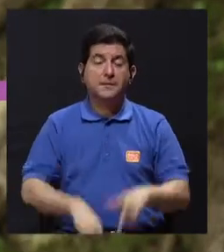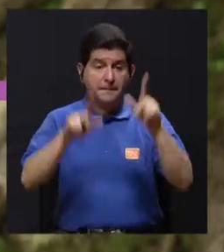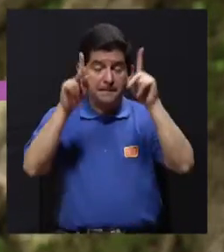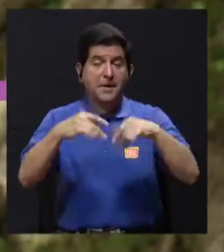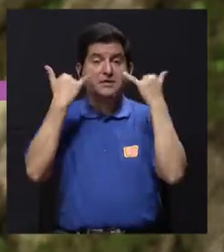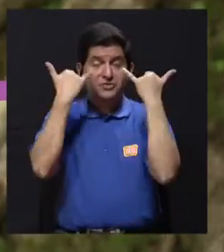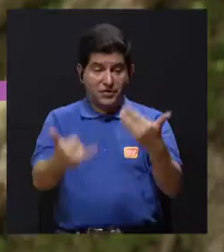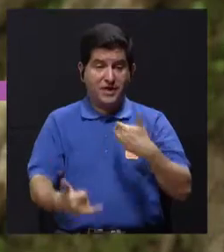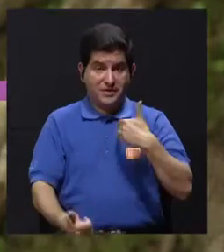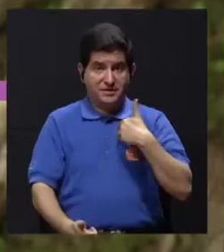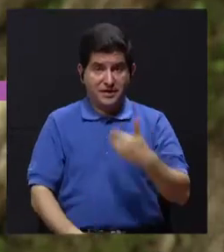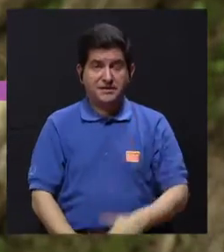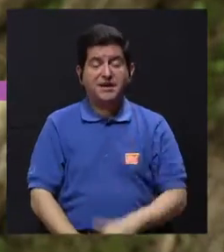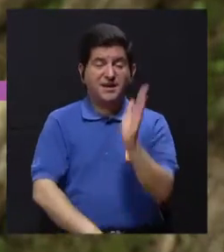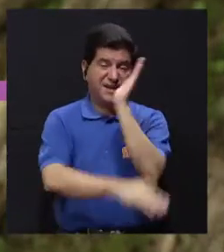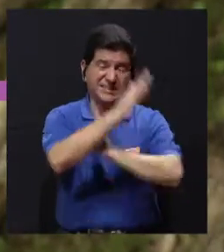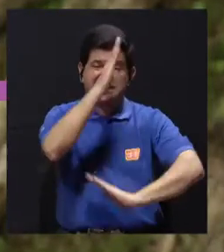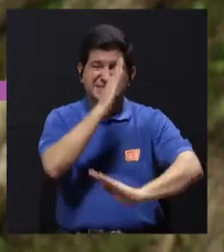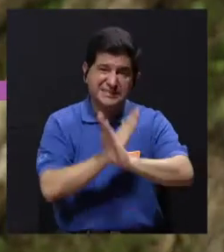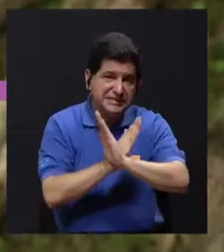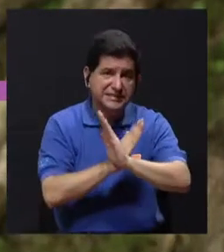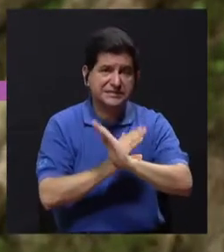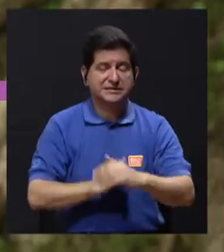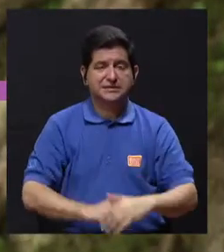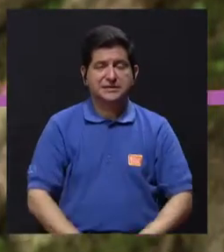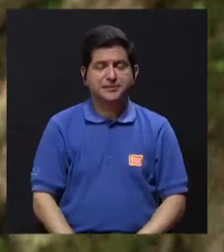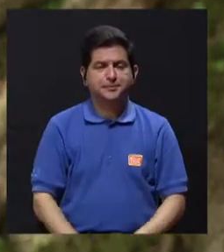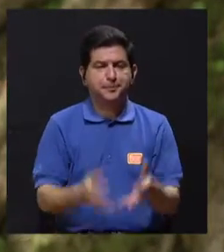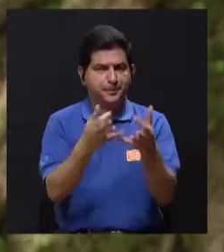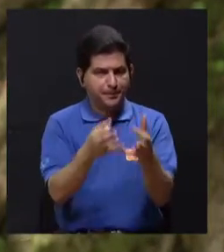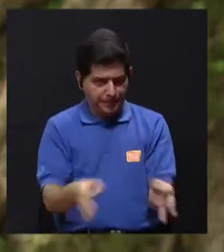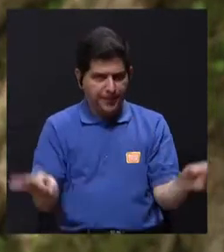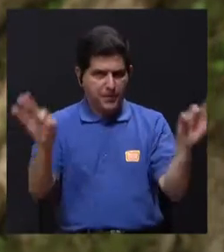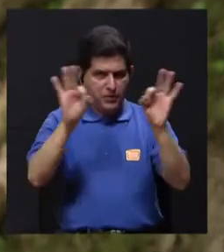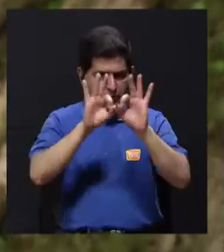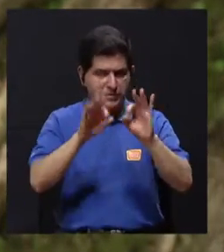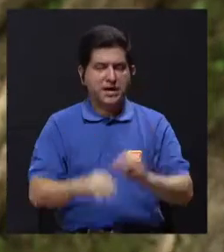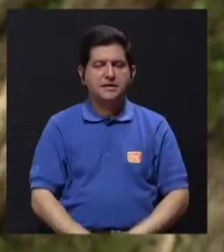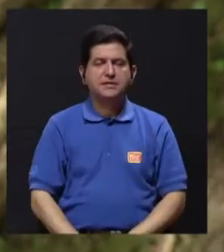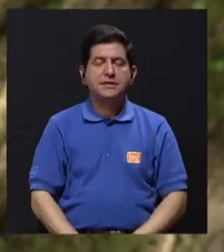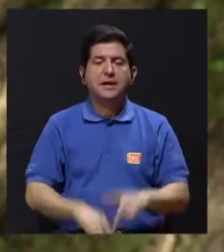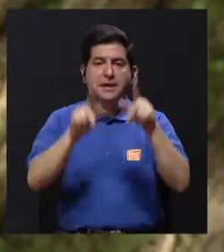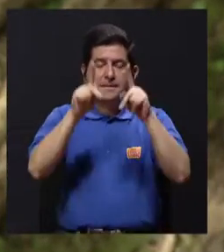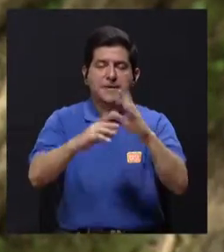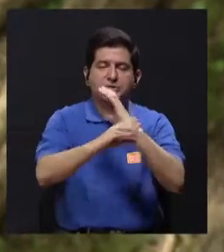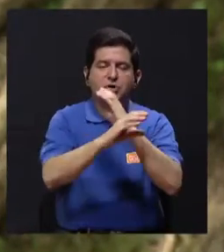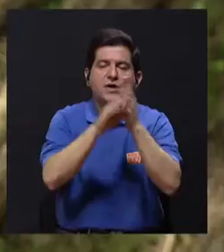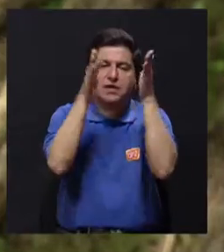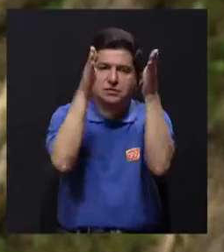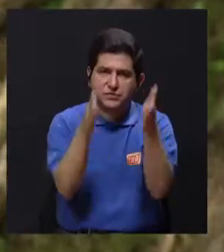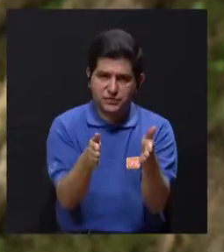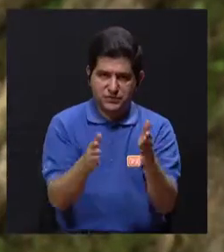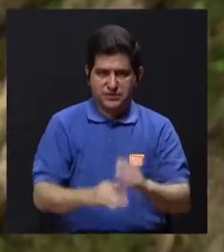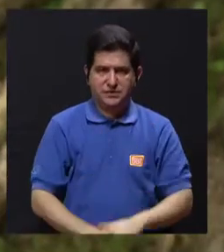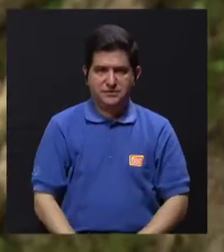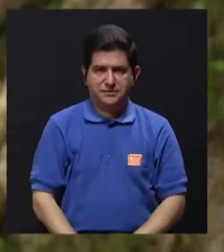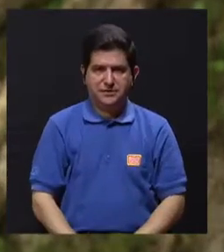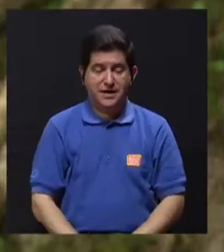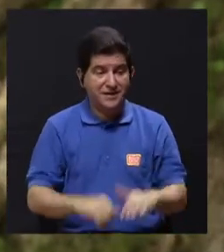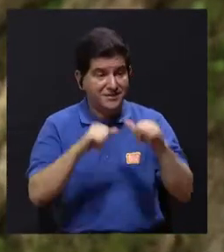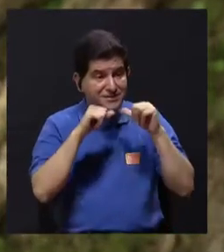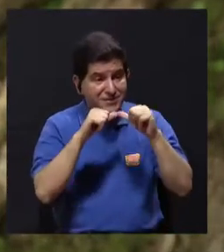Ahora, cuando la persona ya tiene algún grado de discapacidad es importantísimo que los cuidadores de esa persona